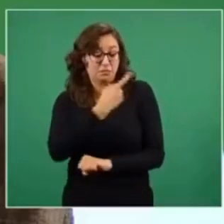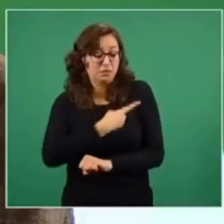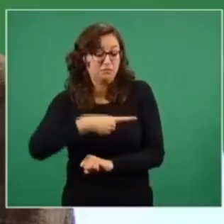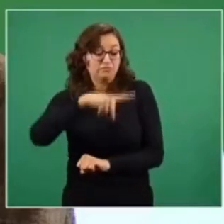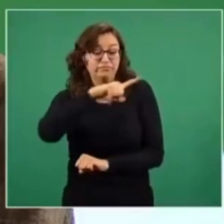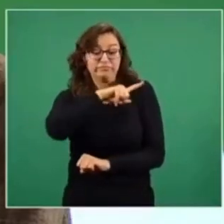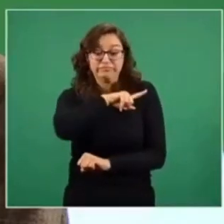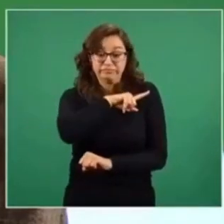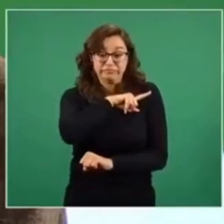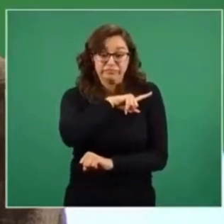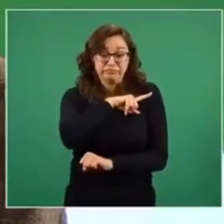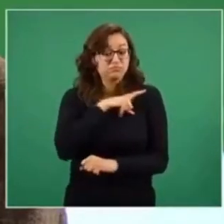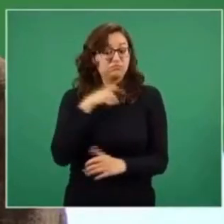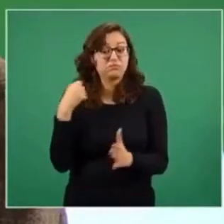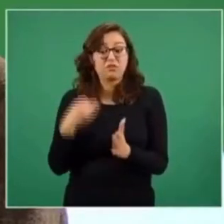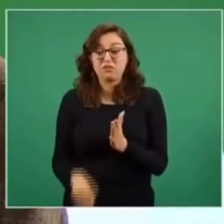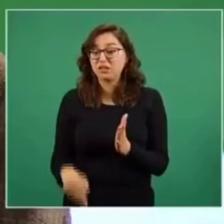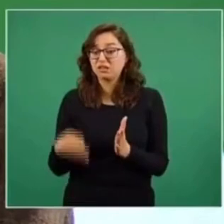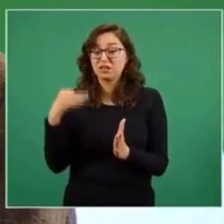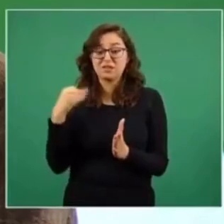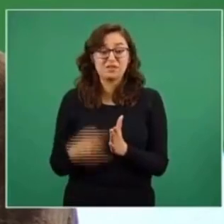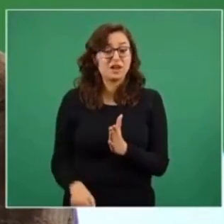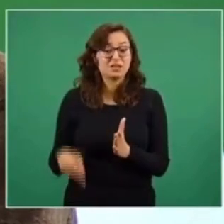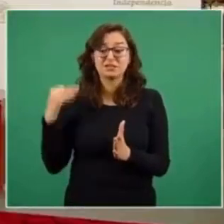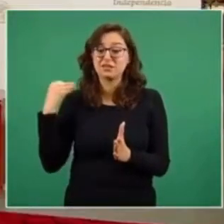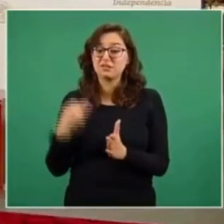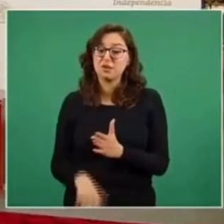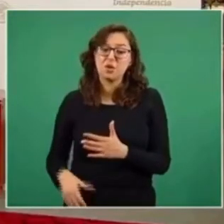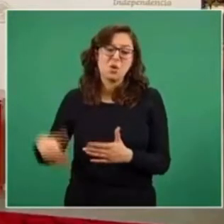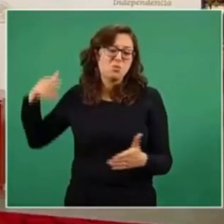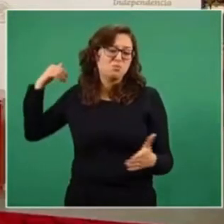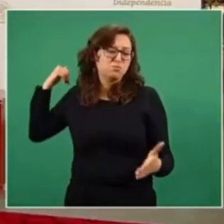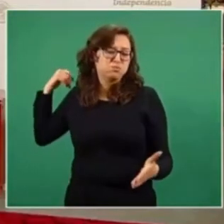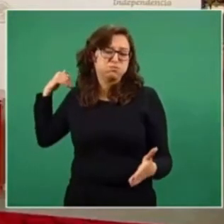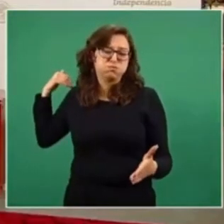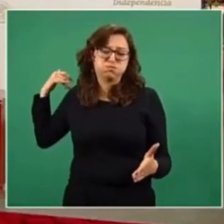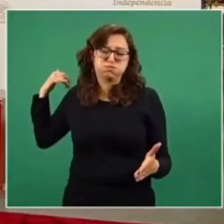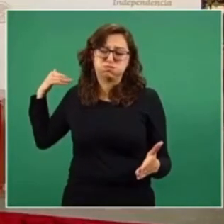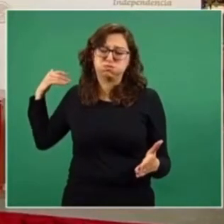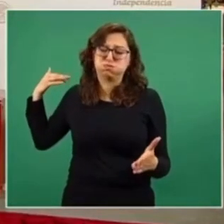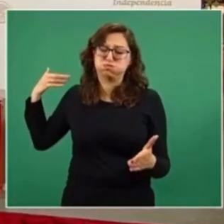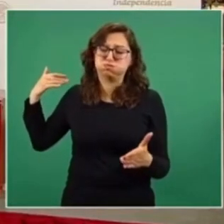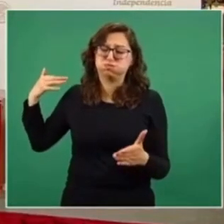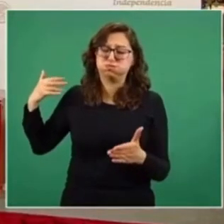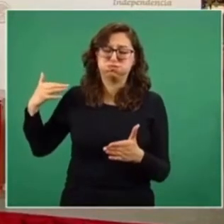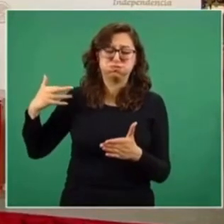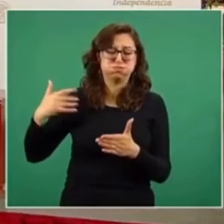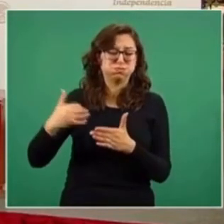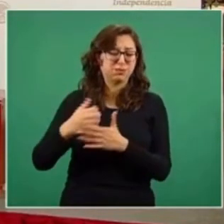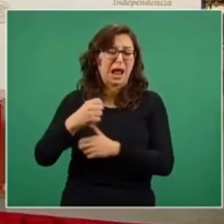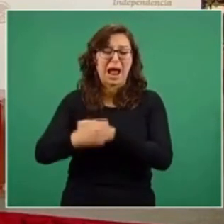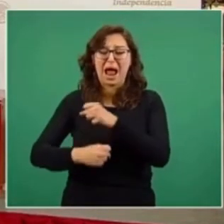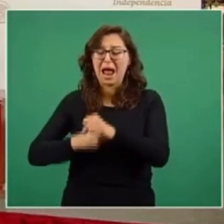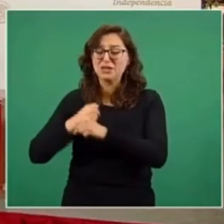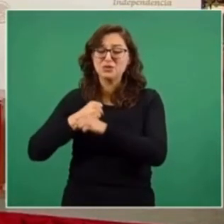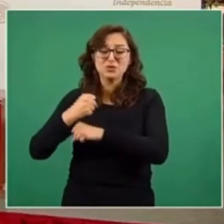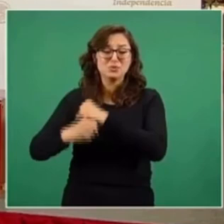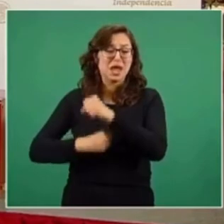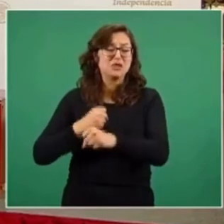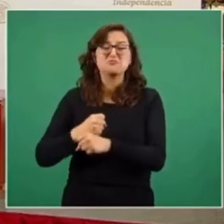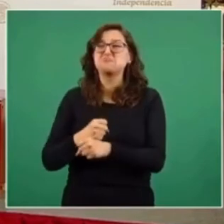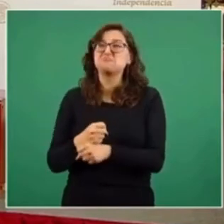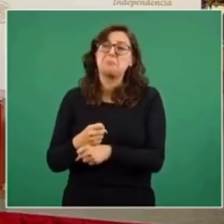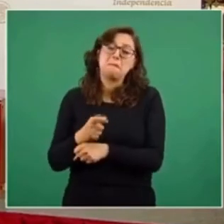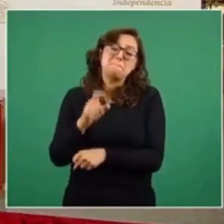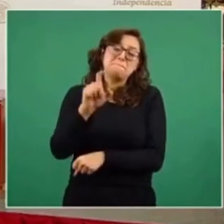insuficiente, ha sido históricamente insuficiente. Durante justamente eso, 20 o 15